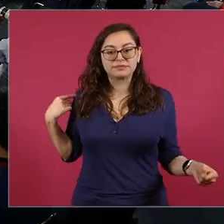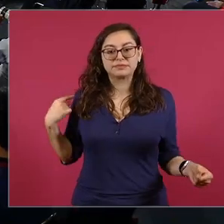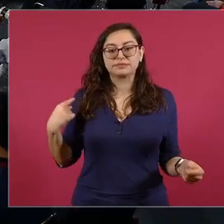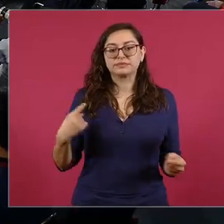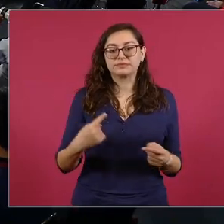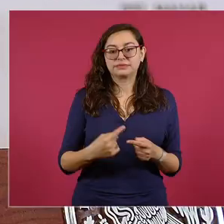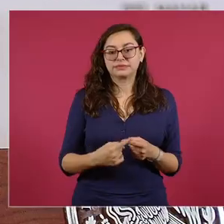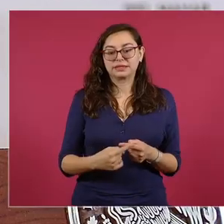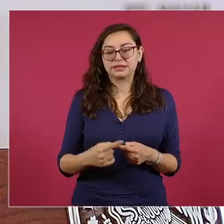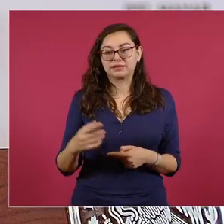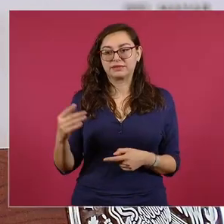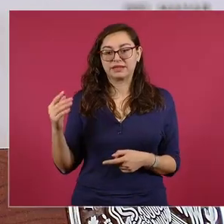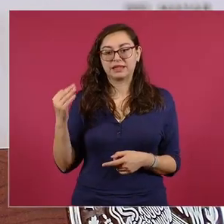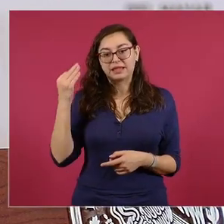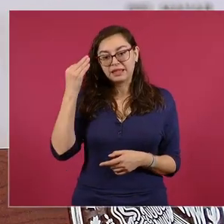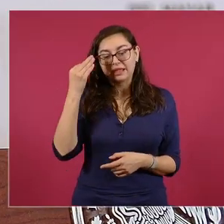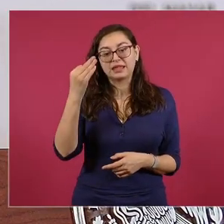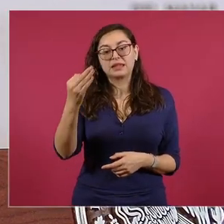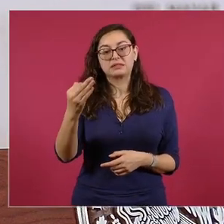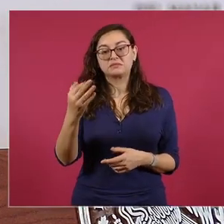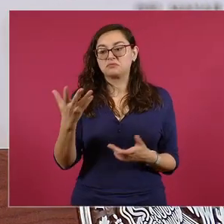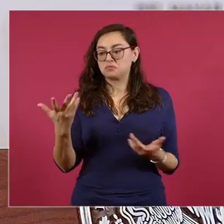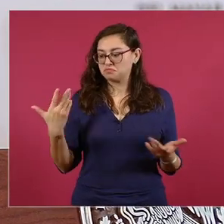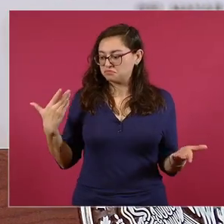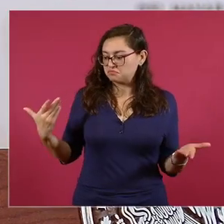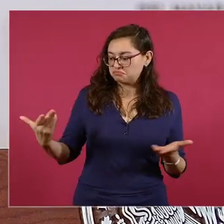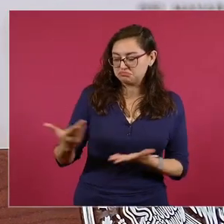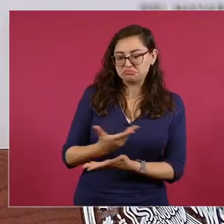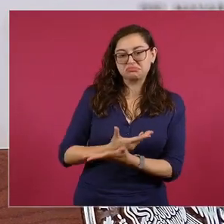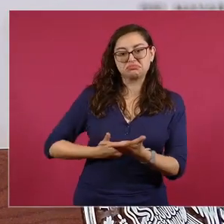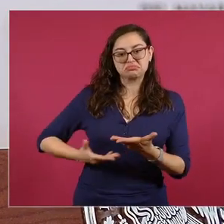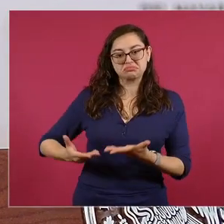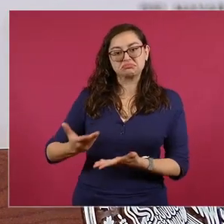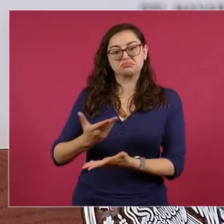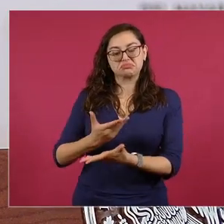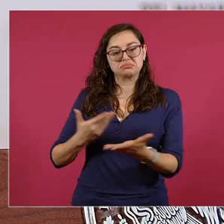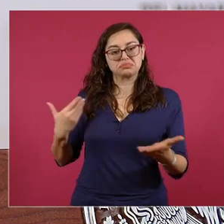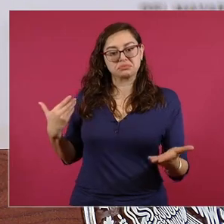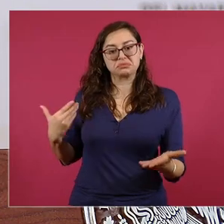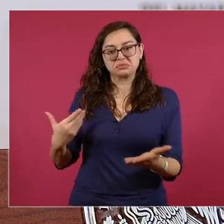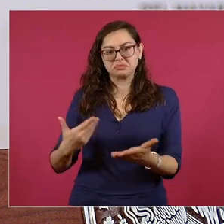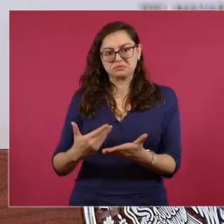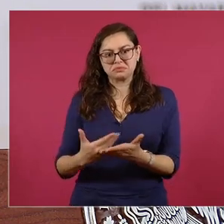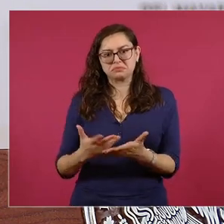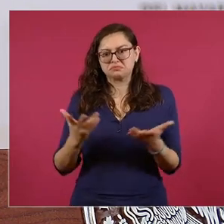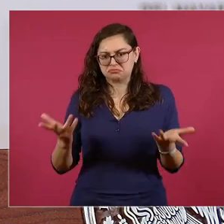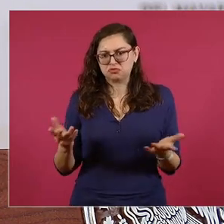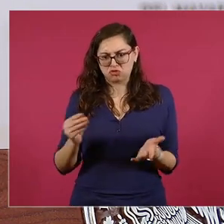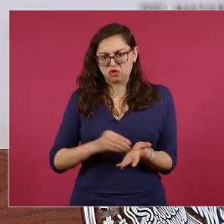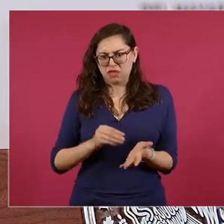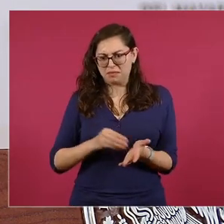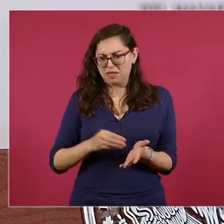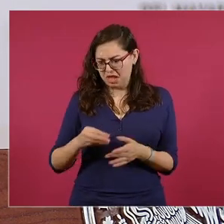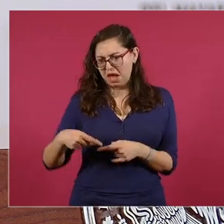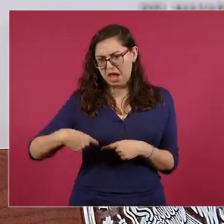estado conviviendo. Bueno, a continuar viéndonos.